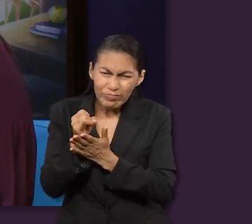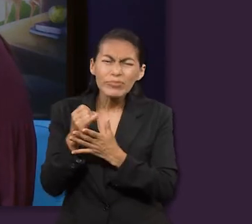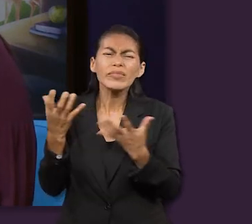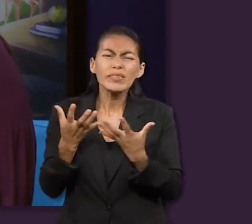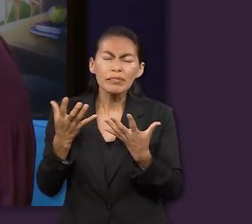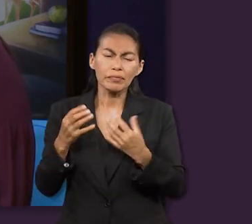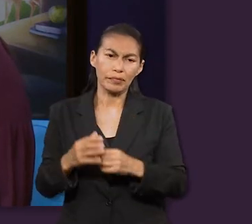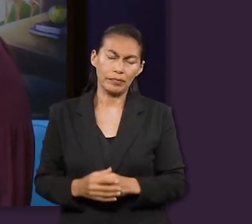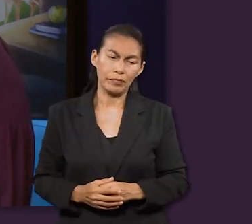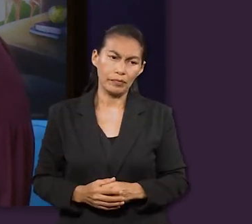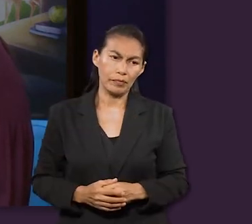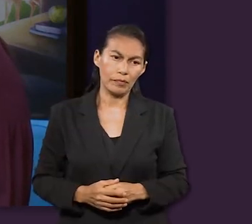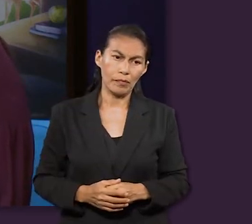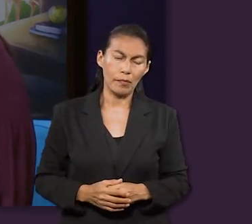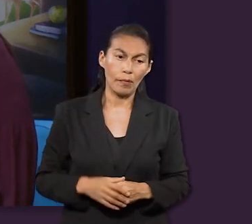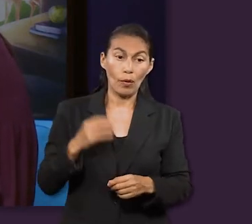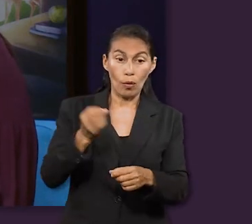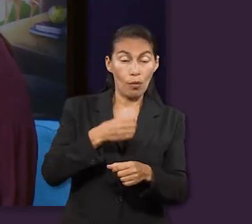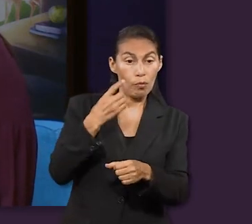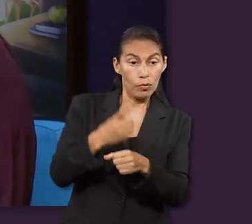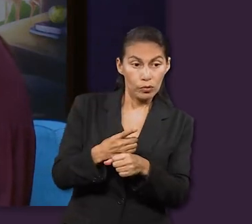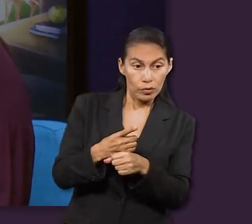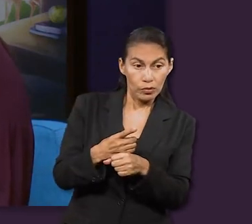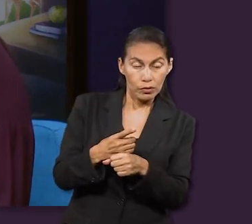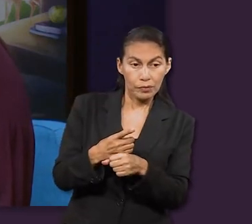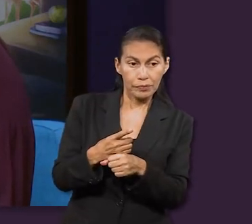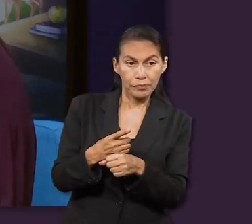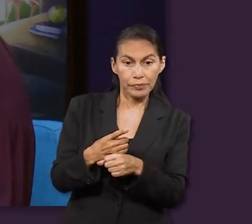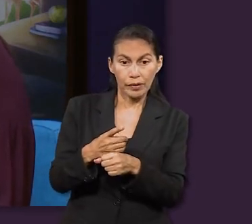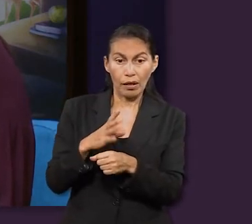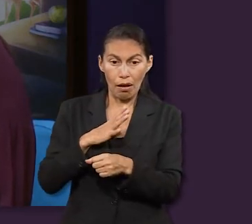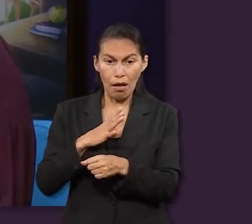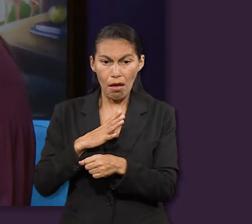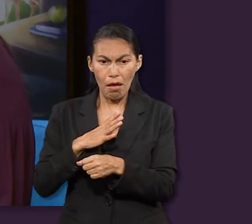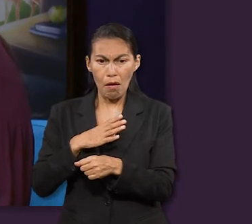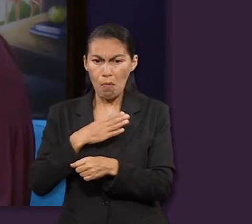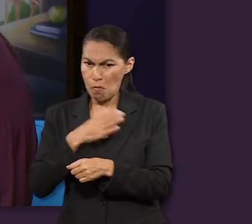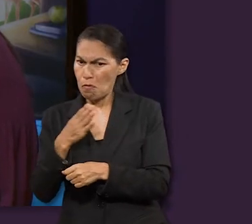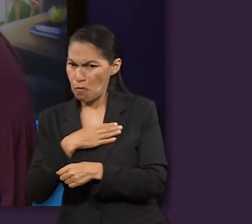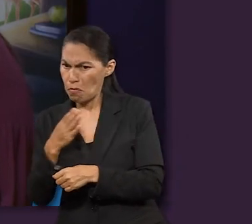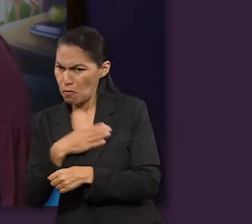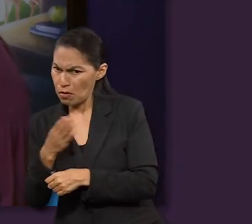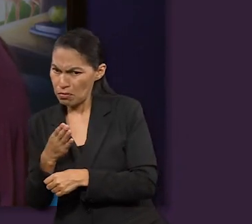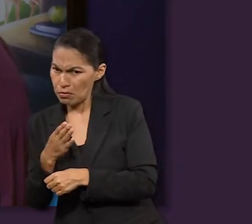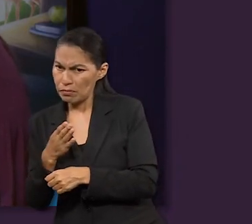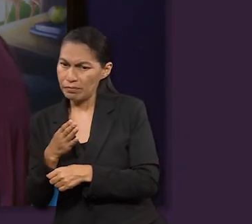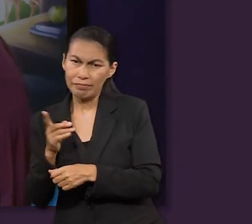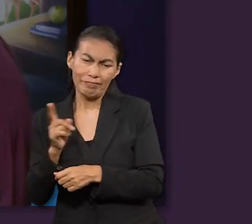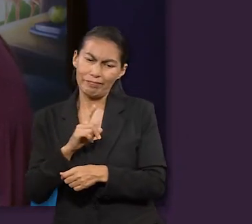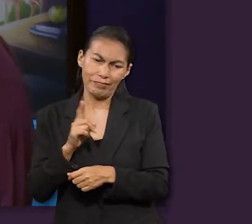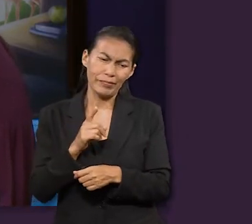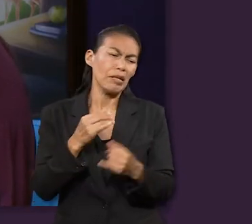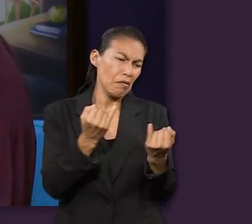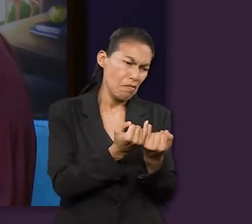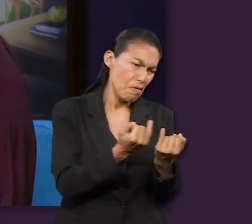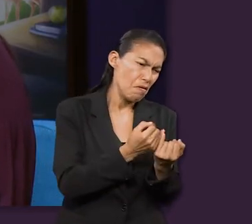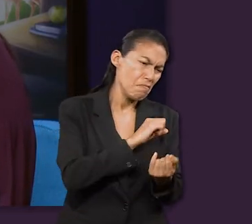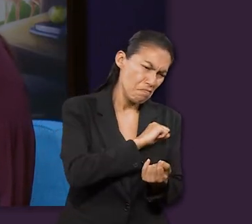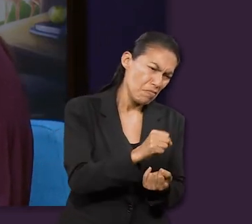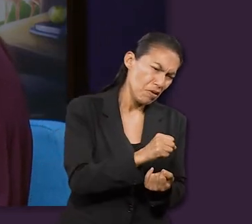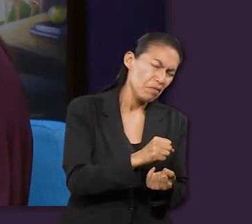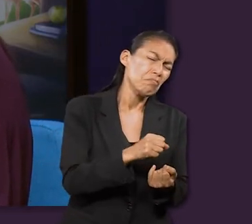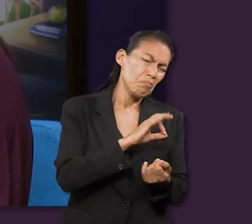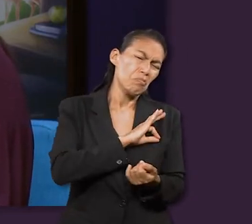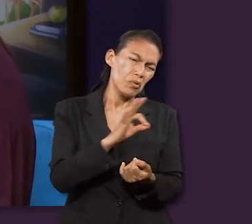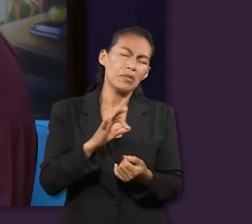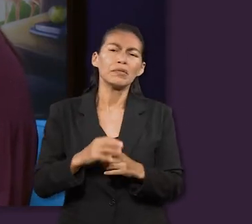darnos cuenta de que realmente las oportunidades no solamente son en momentos buenos, sino también crecen y se dan en